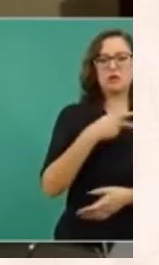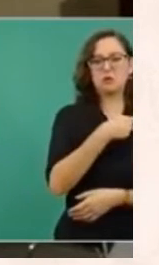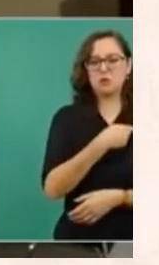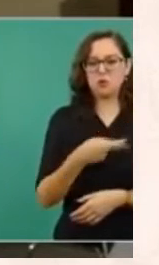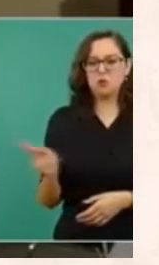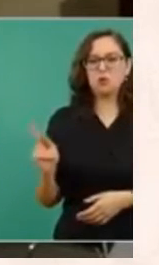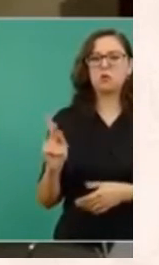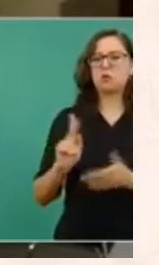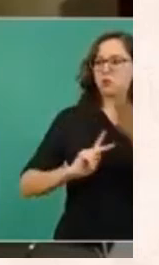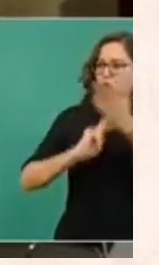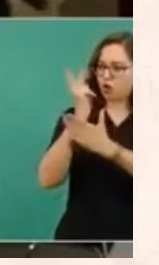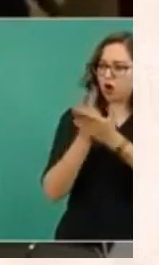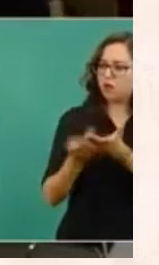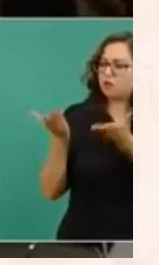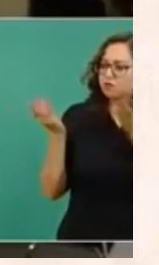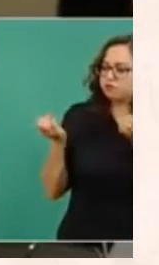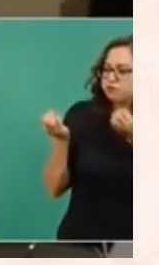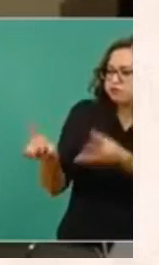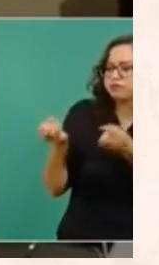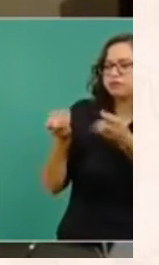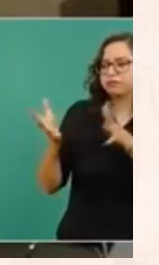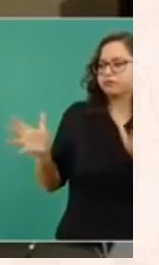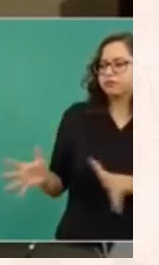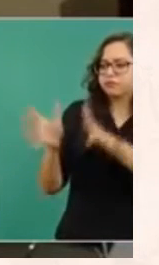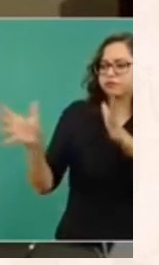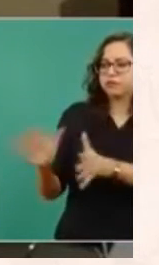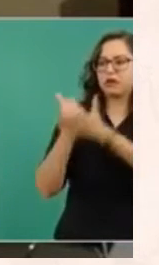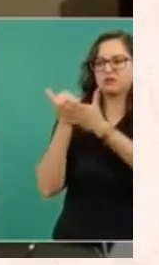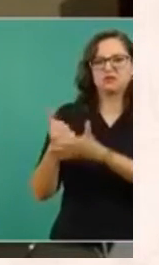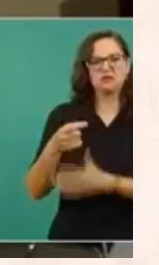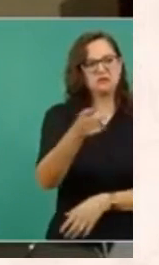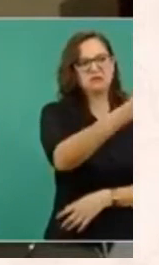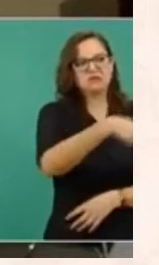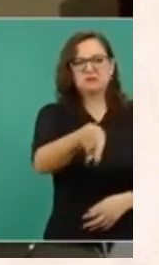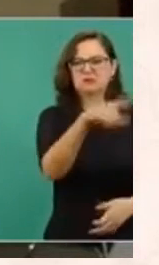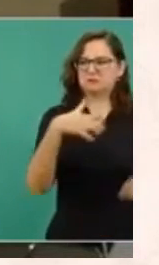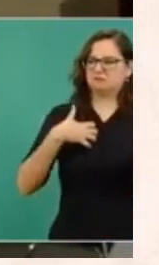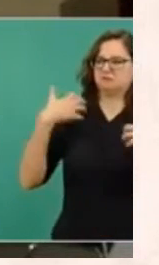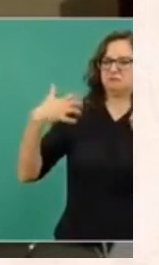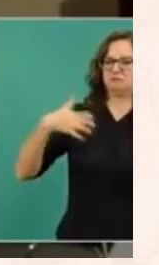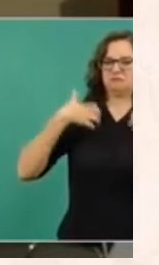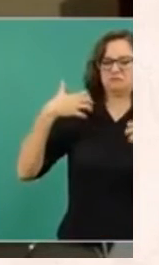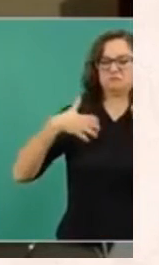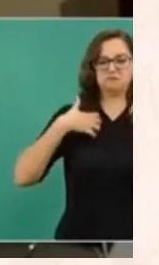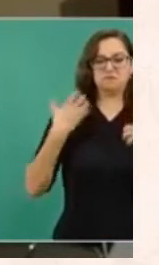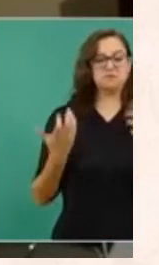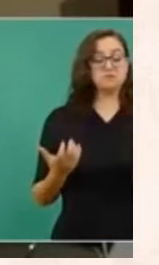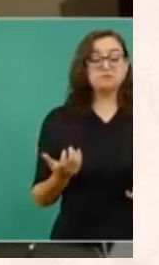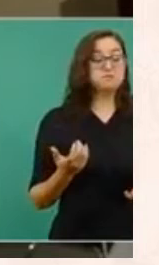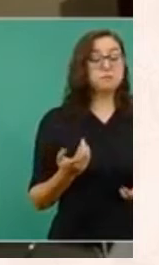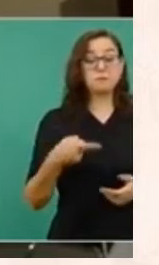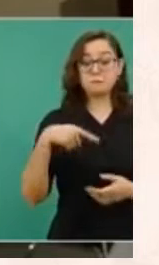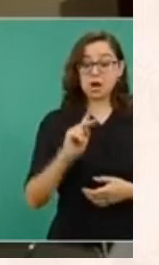programas sociales dirigidos a impulsarlos y ayudarlos, en lugar de darles la mano y